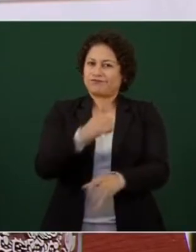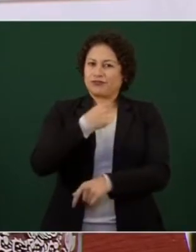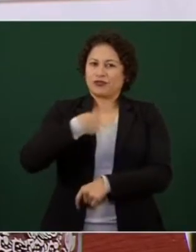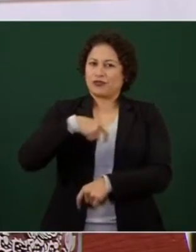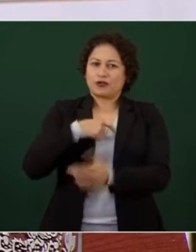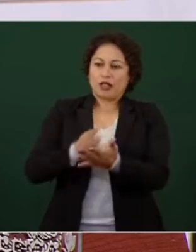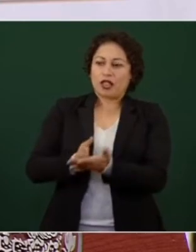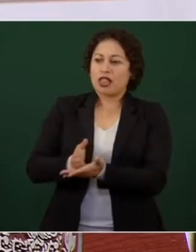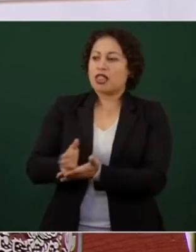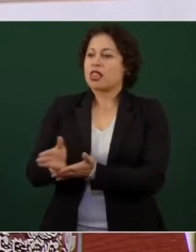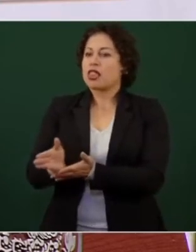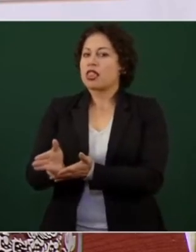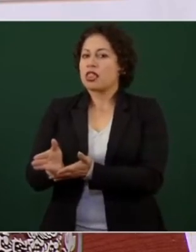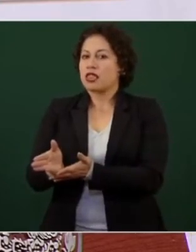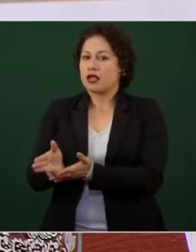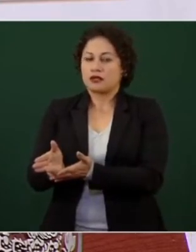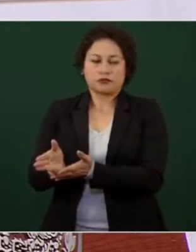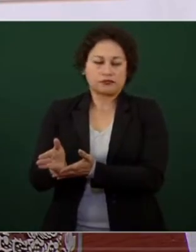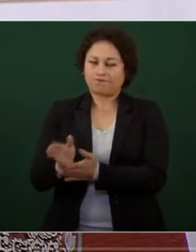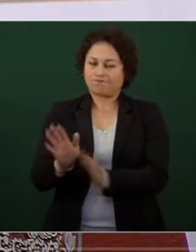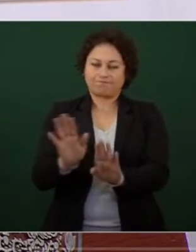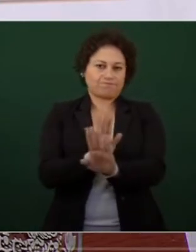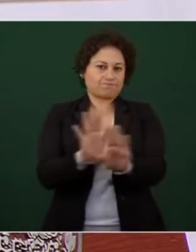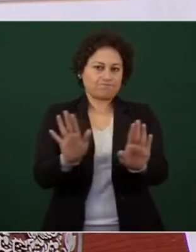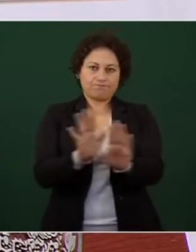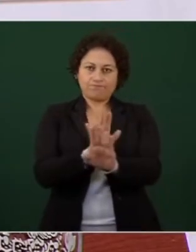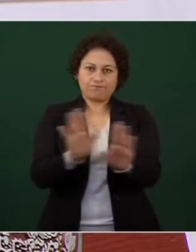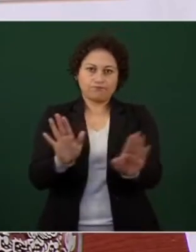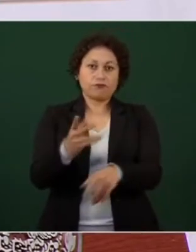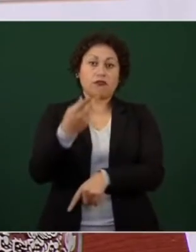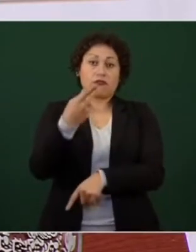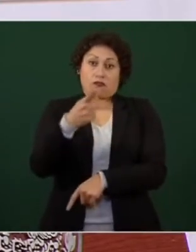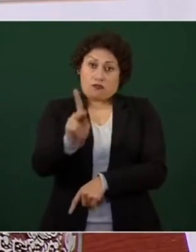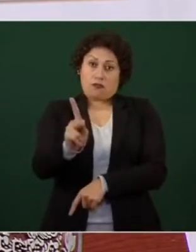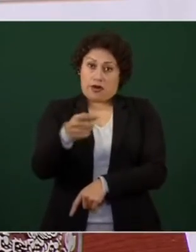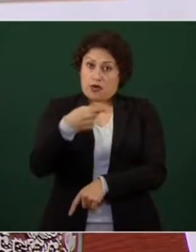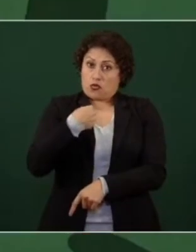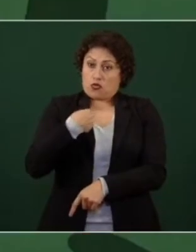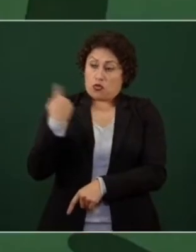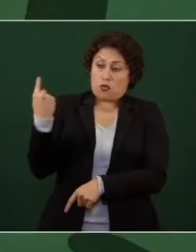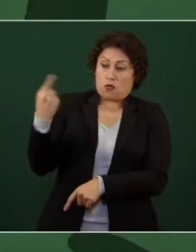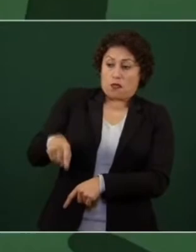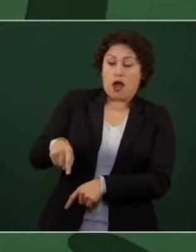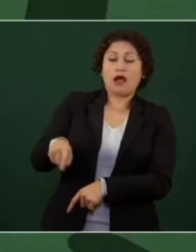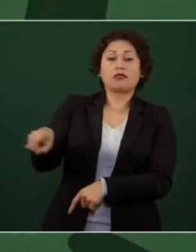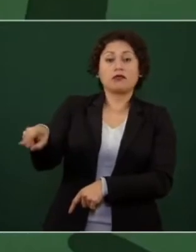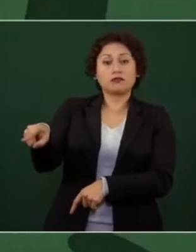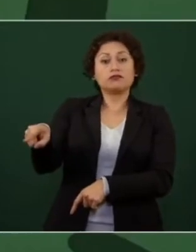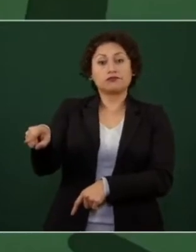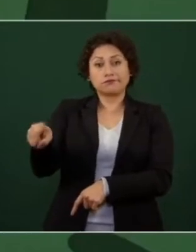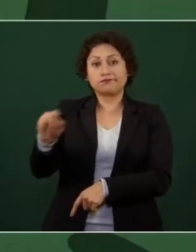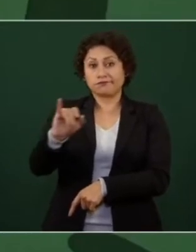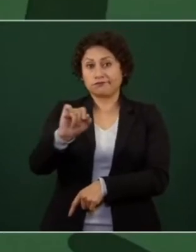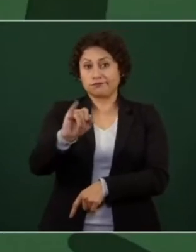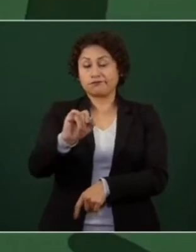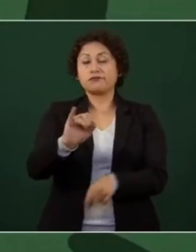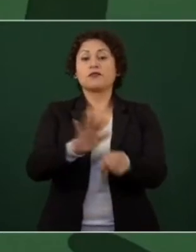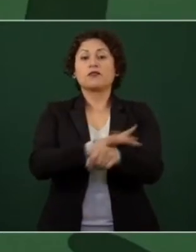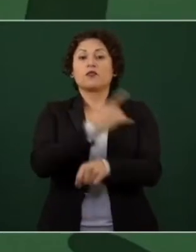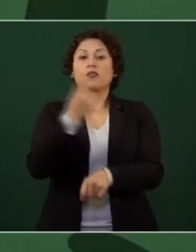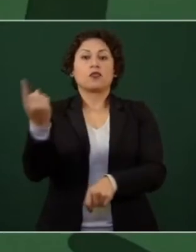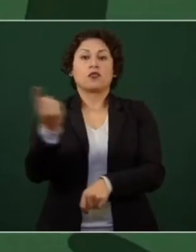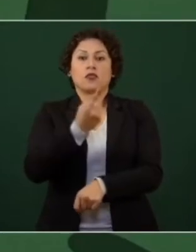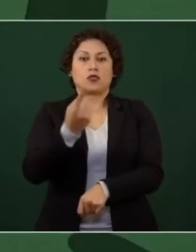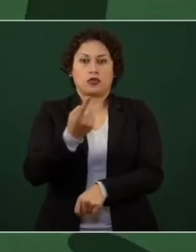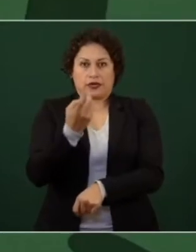metemos a más cosas pero sí la instrucción porque esto también